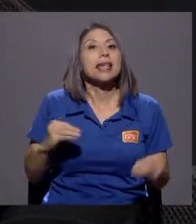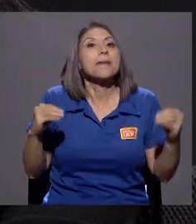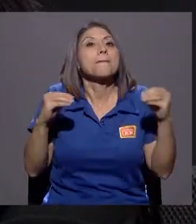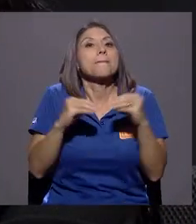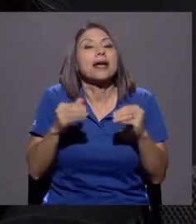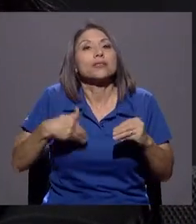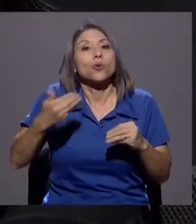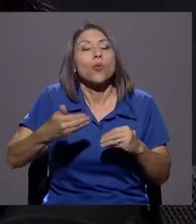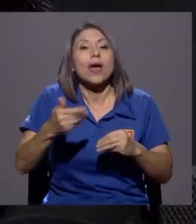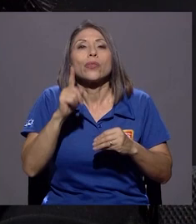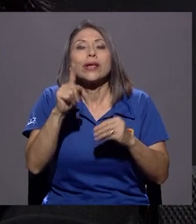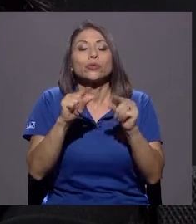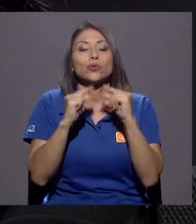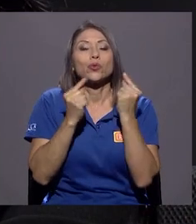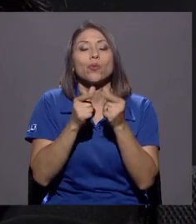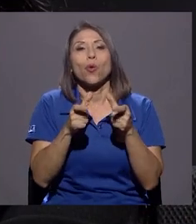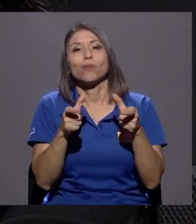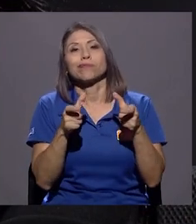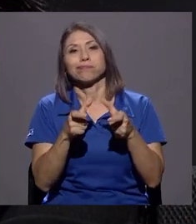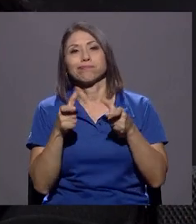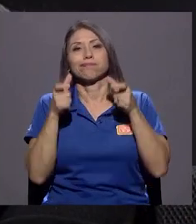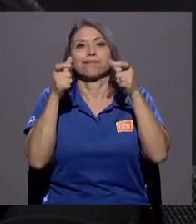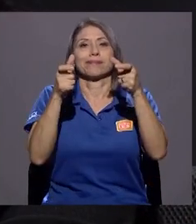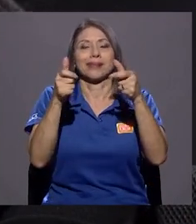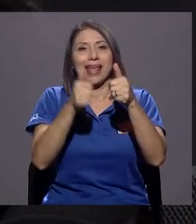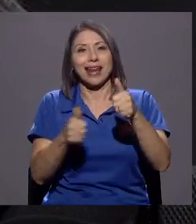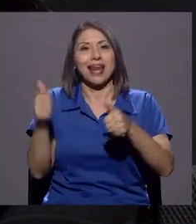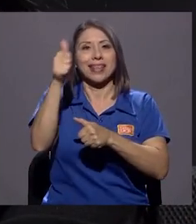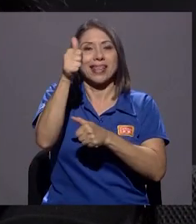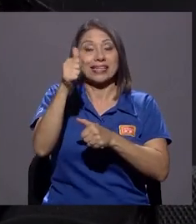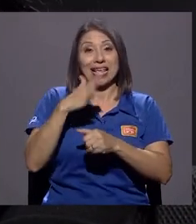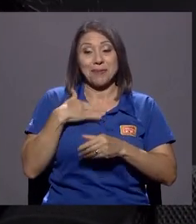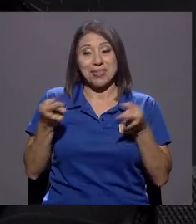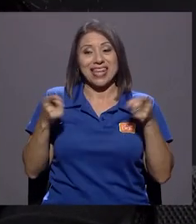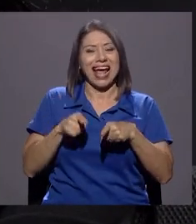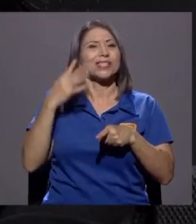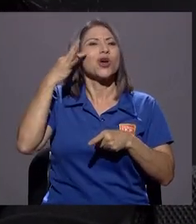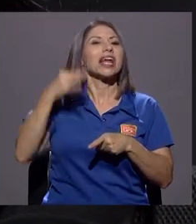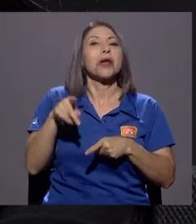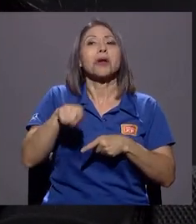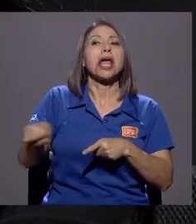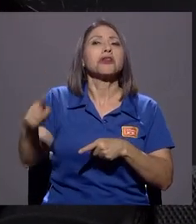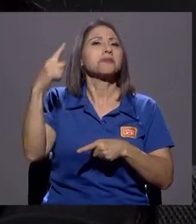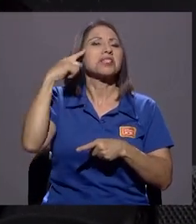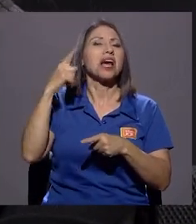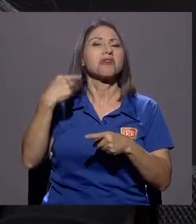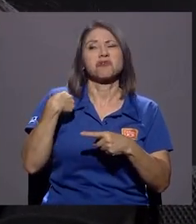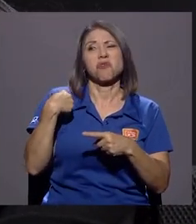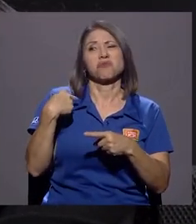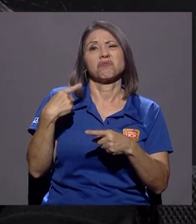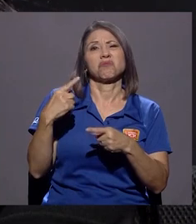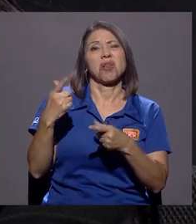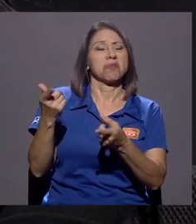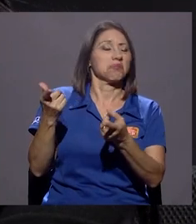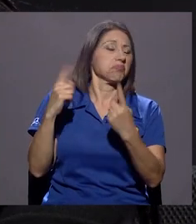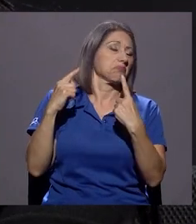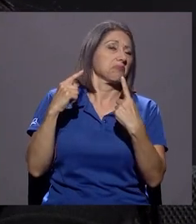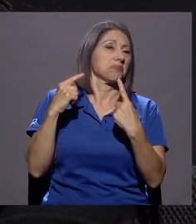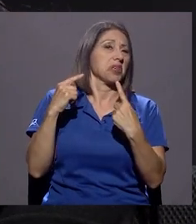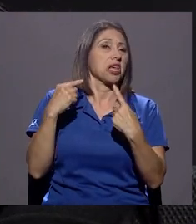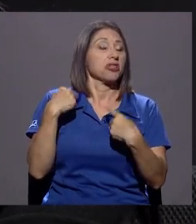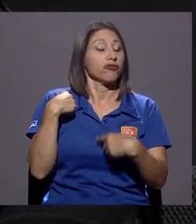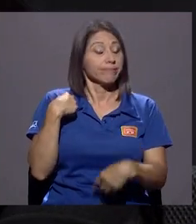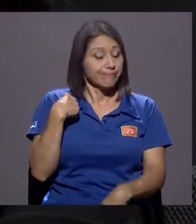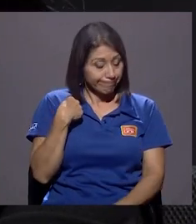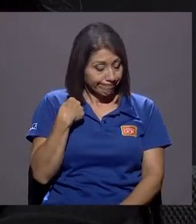jerarquías. En el caso mío, creo que sí, me subestimaron, pensaron que simplemente yo iba a agachar la cabeza